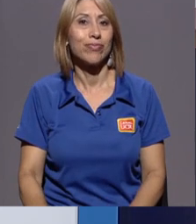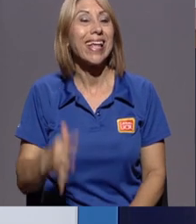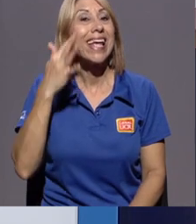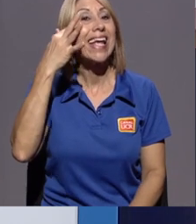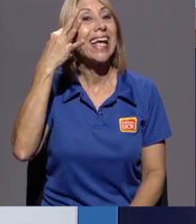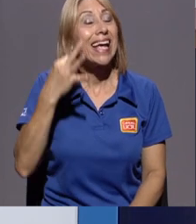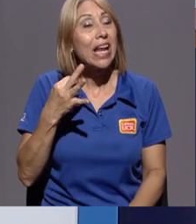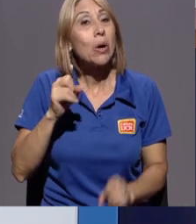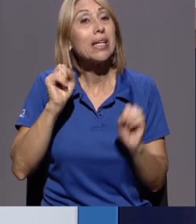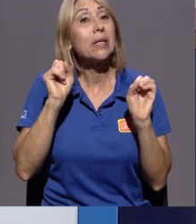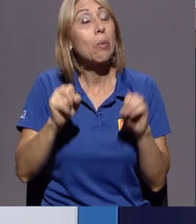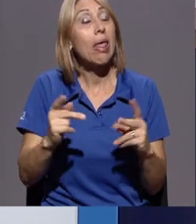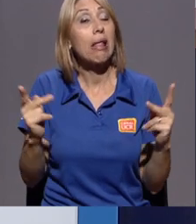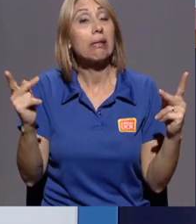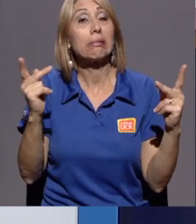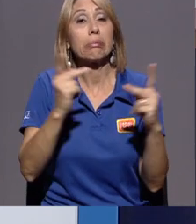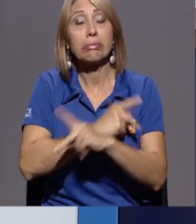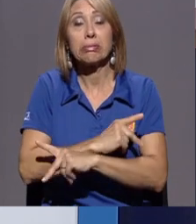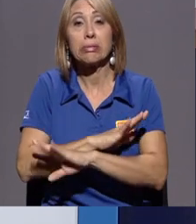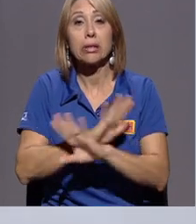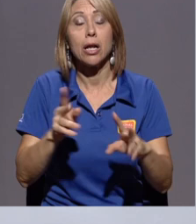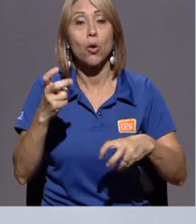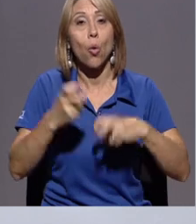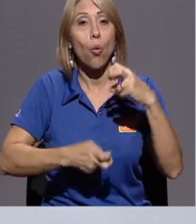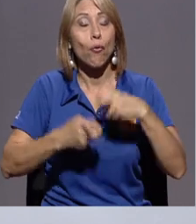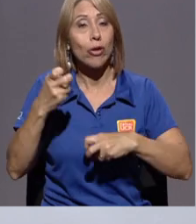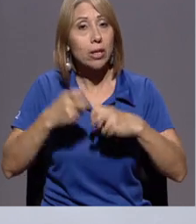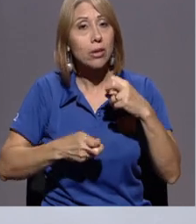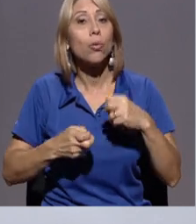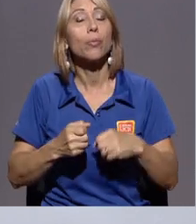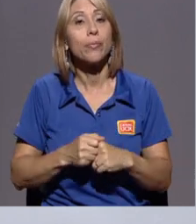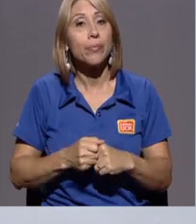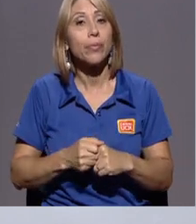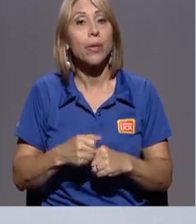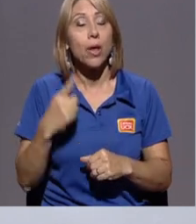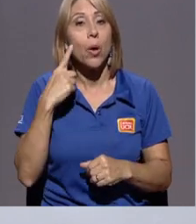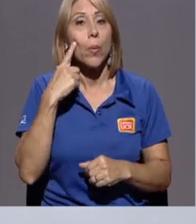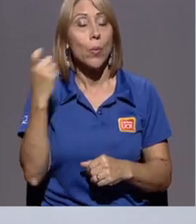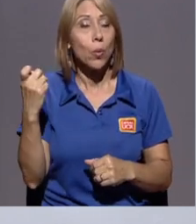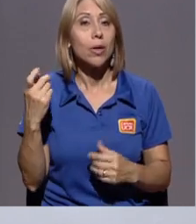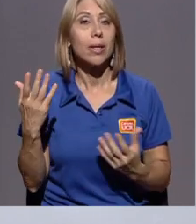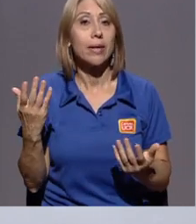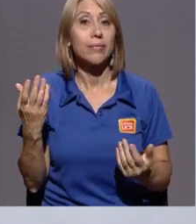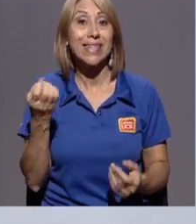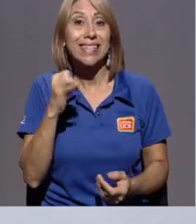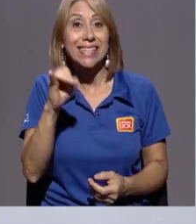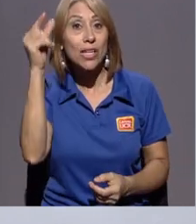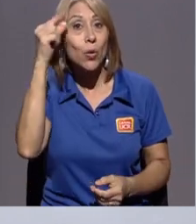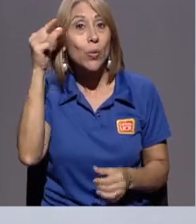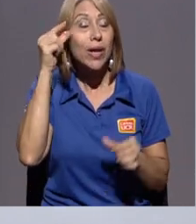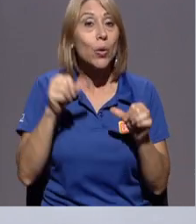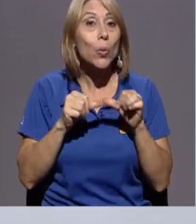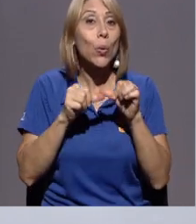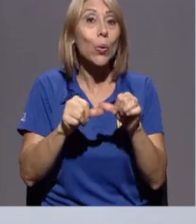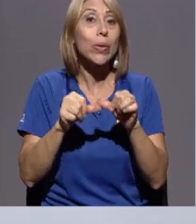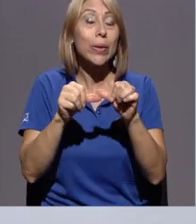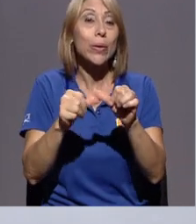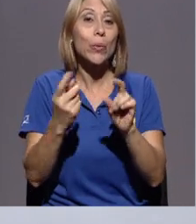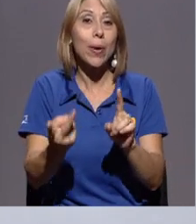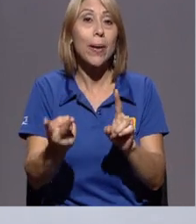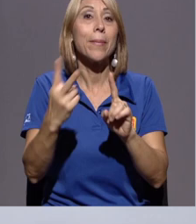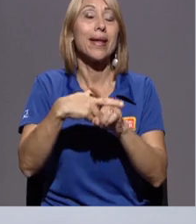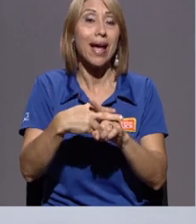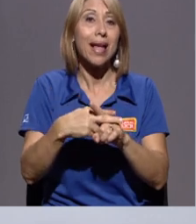a una agudización del conflicto porque si el gobierno continúa aplicando esas,